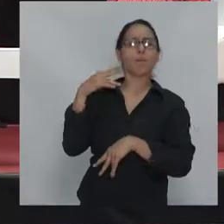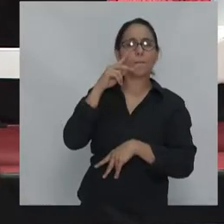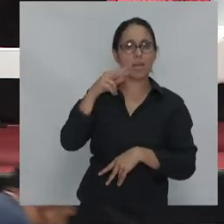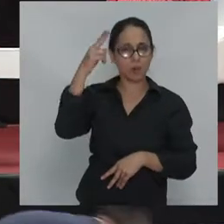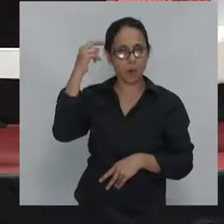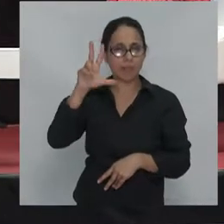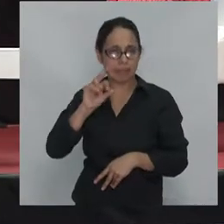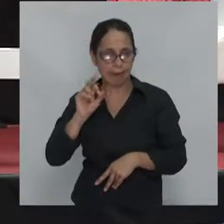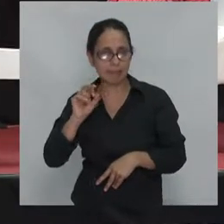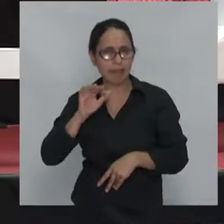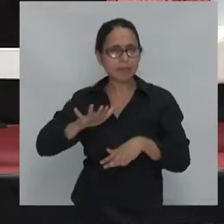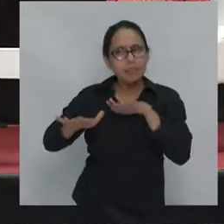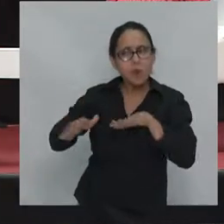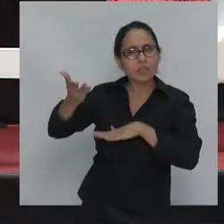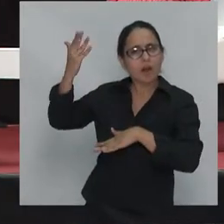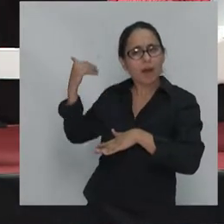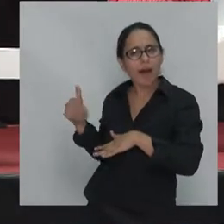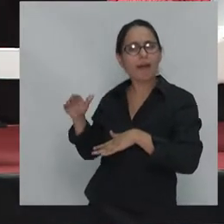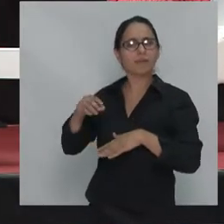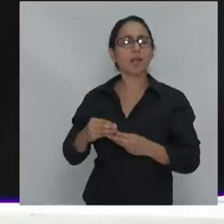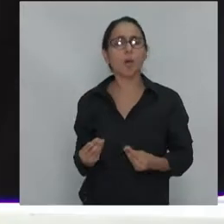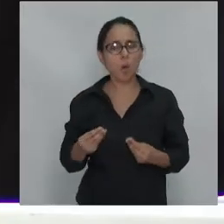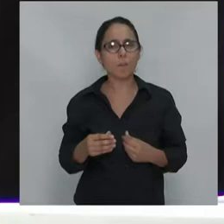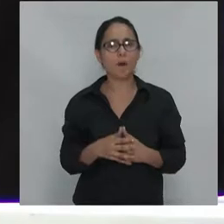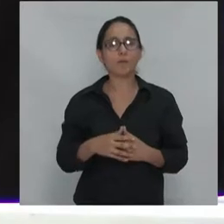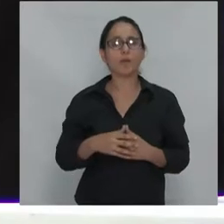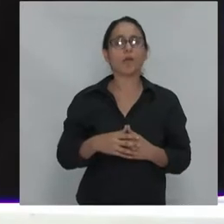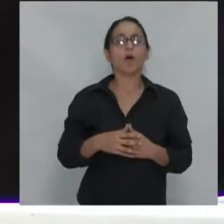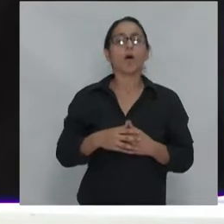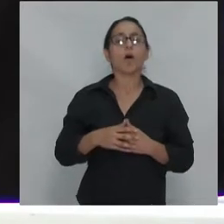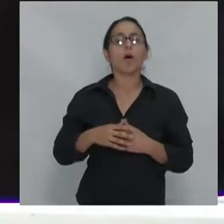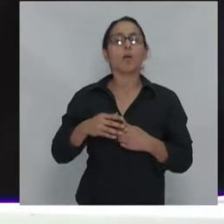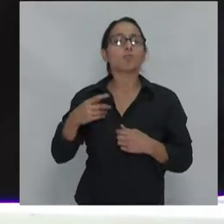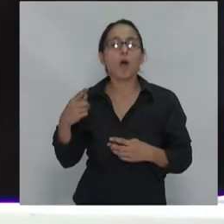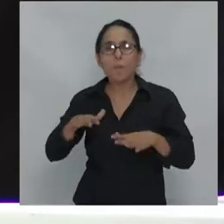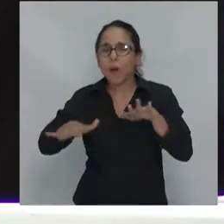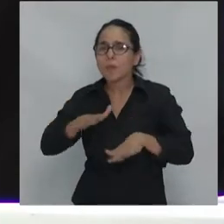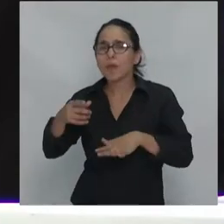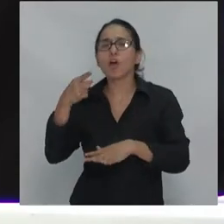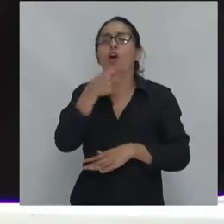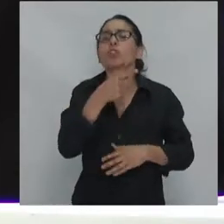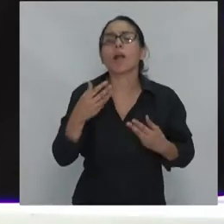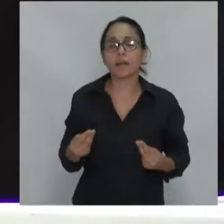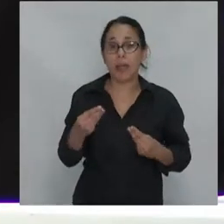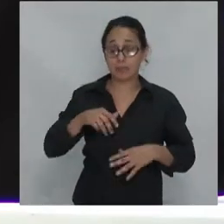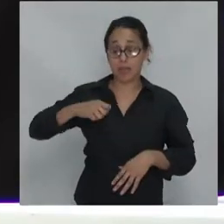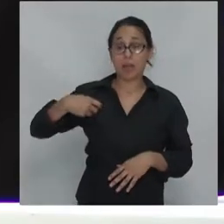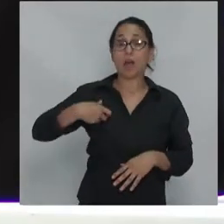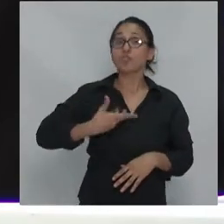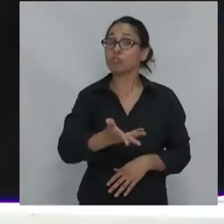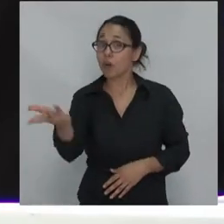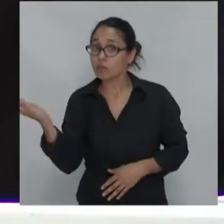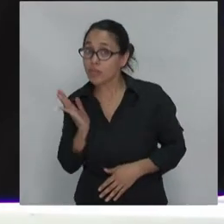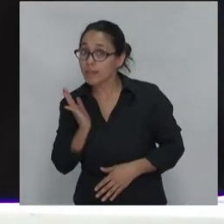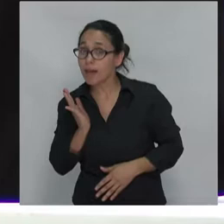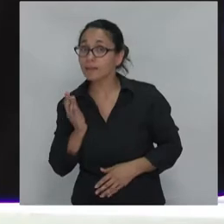ese contramovimiento del cual habla es una reacción de la sociedad que se protege